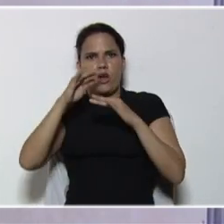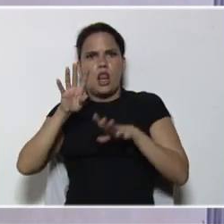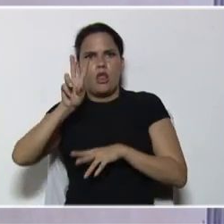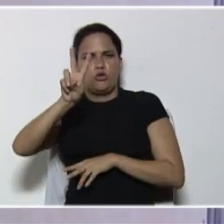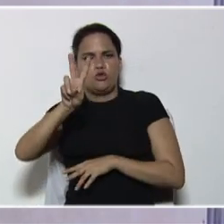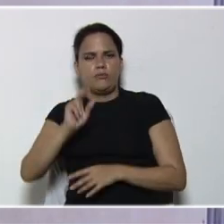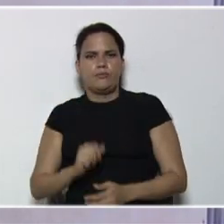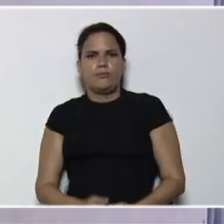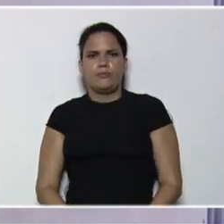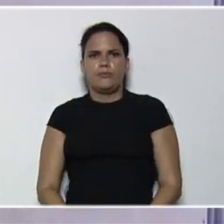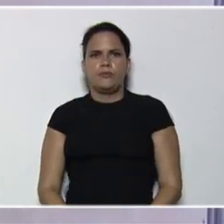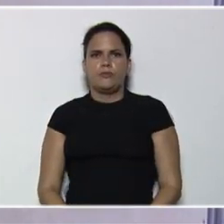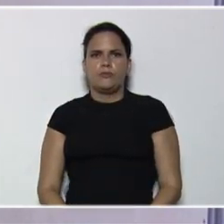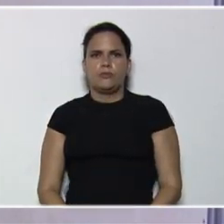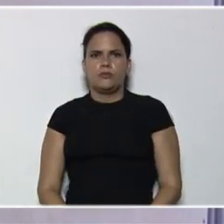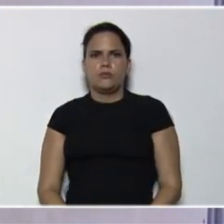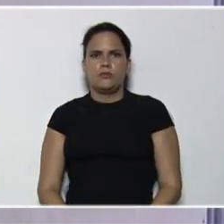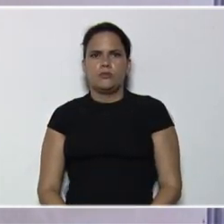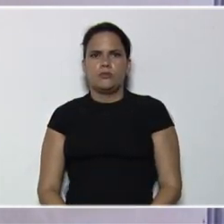más,